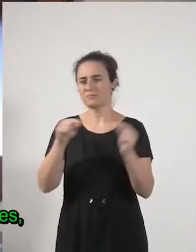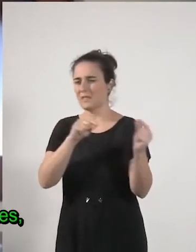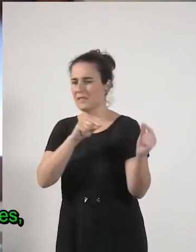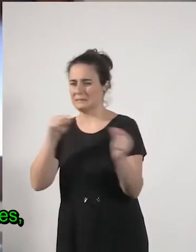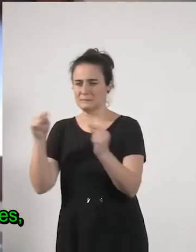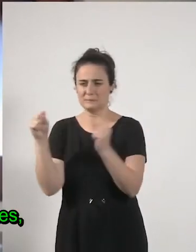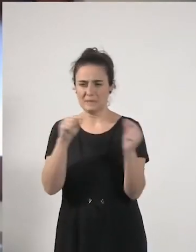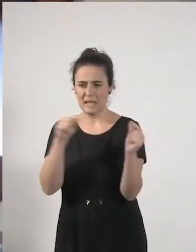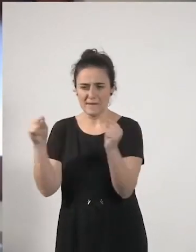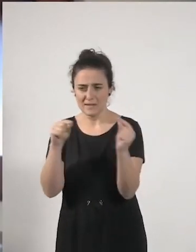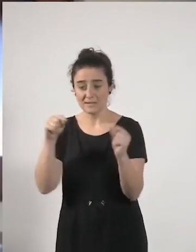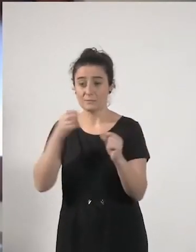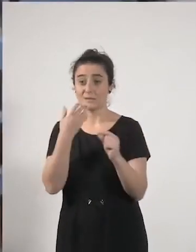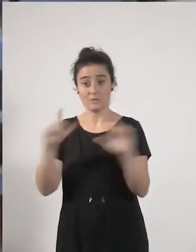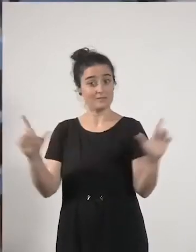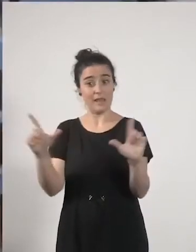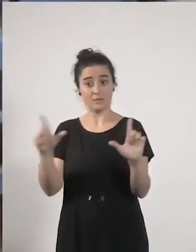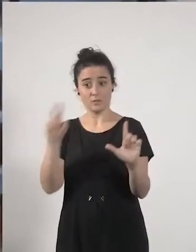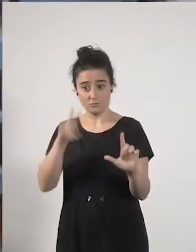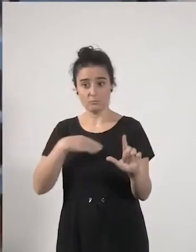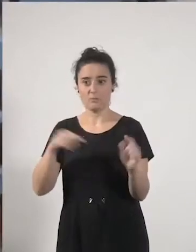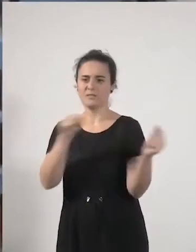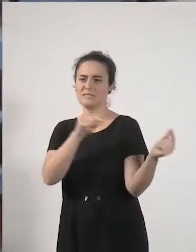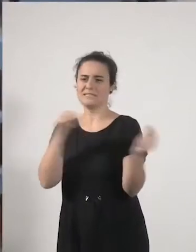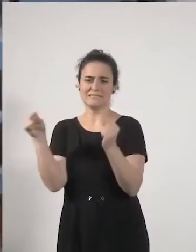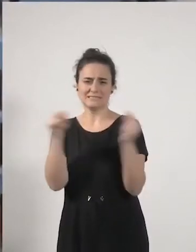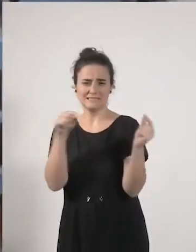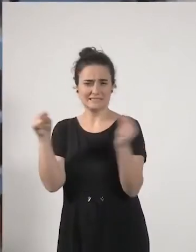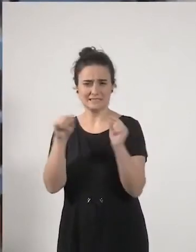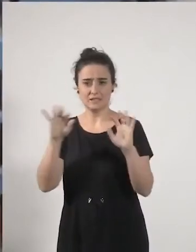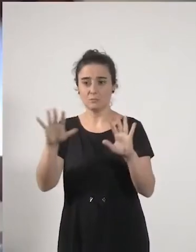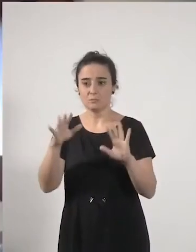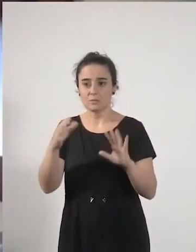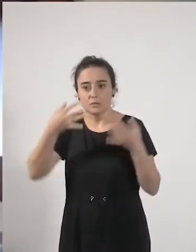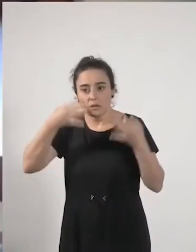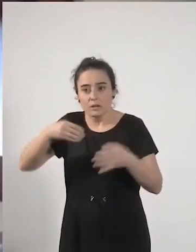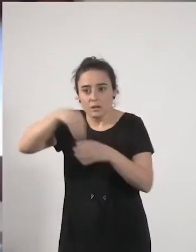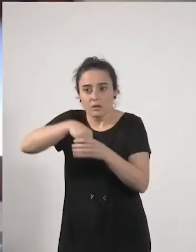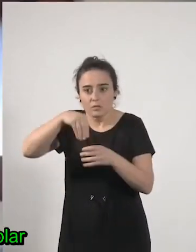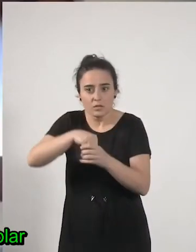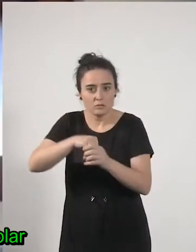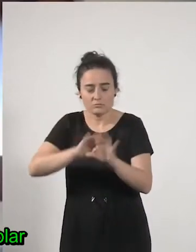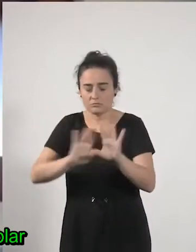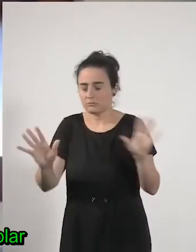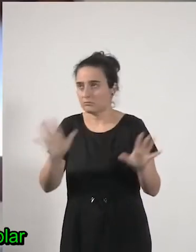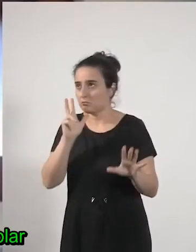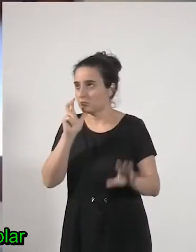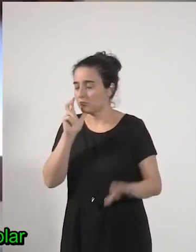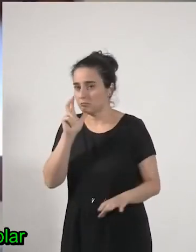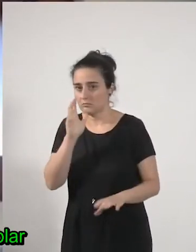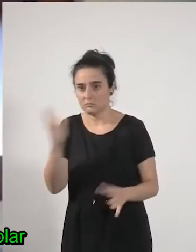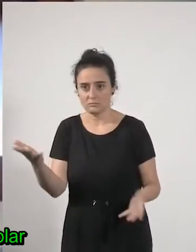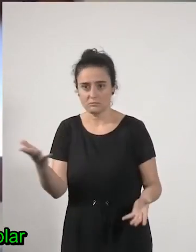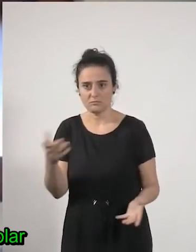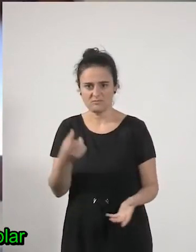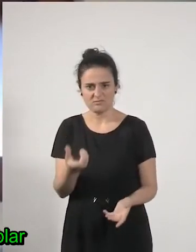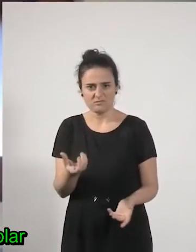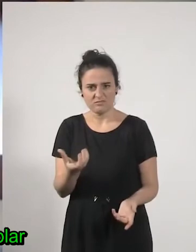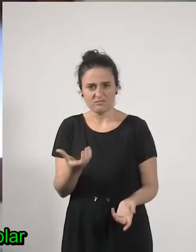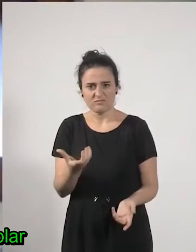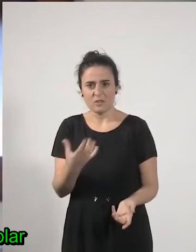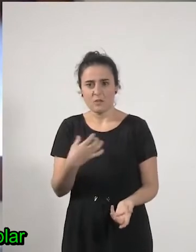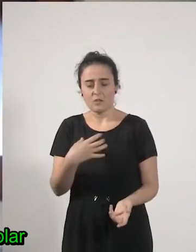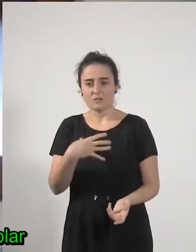empezar en la televisión los contenidos han sido absolutamente desastrosos pero cómo cómo es posible que ni siquiera